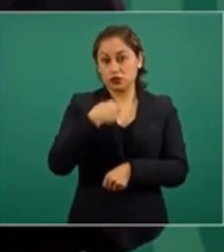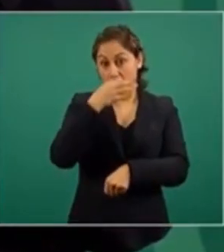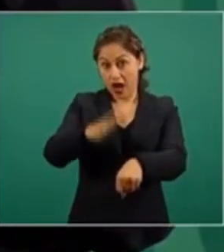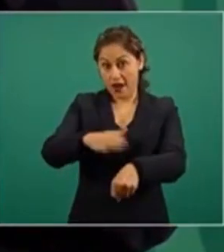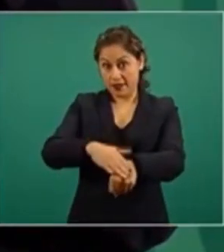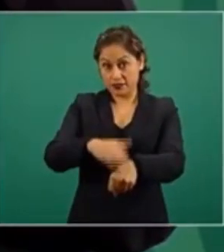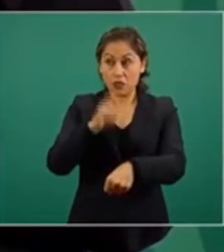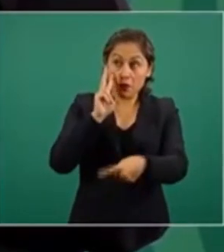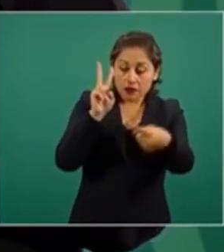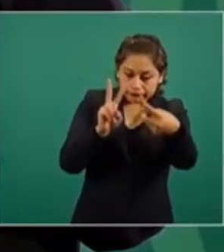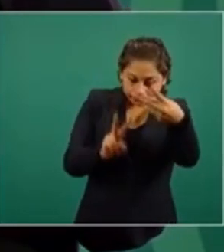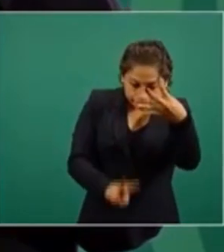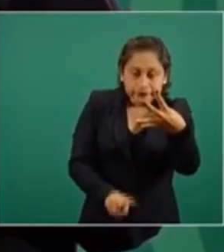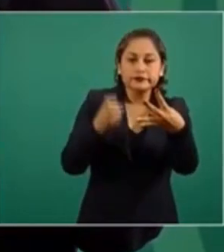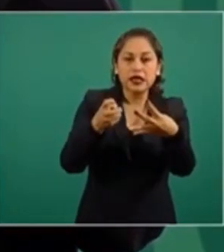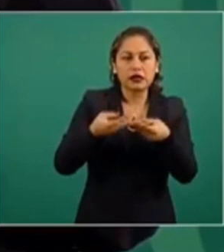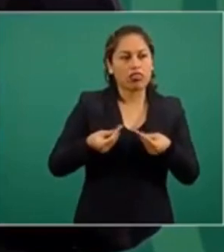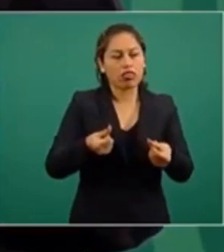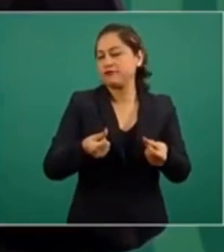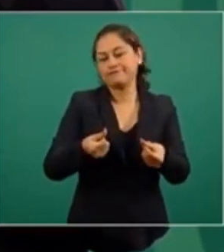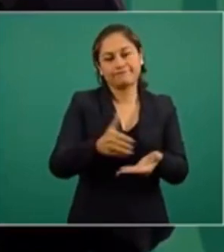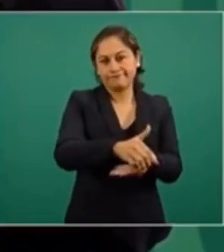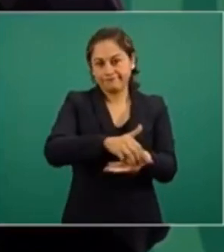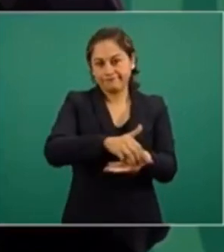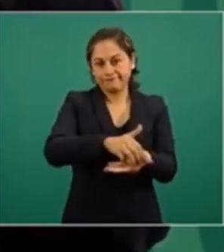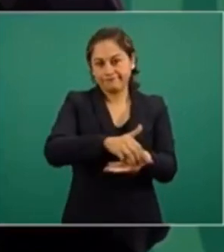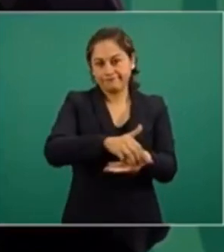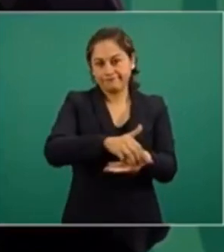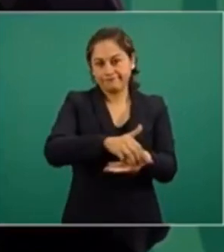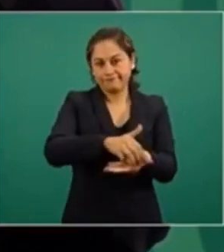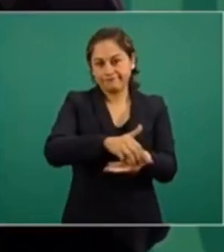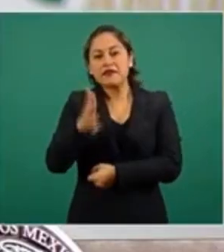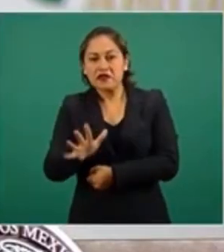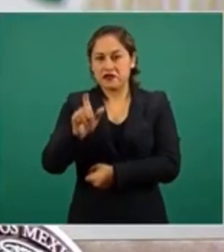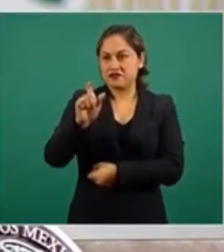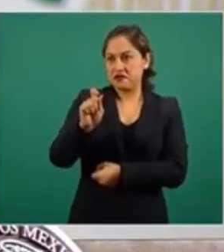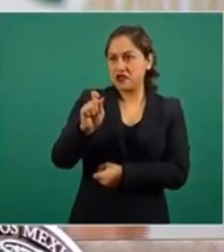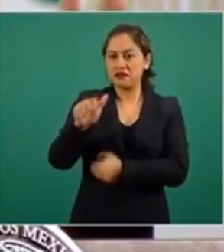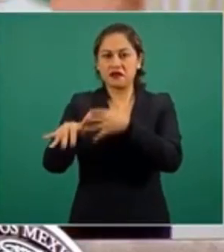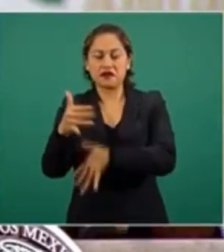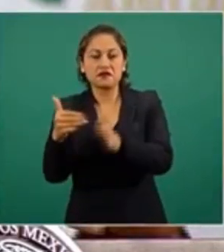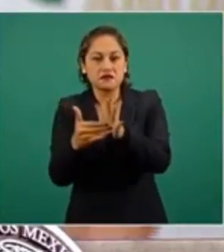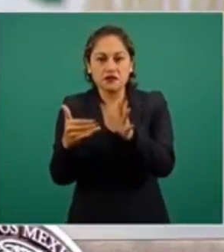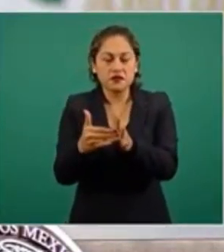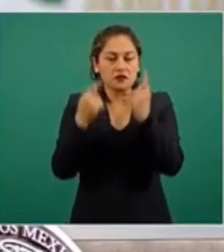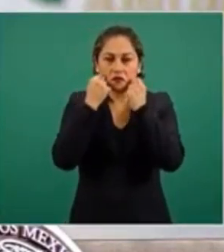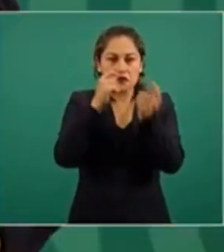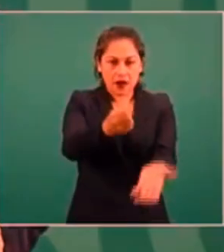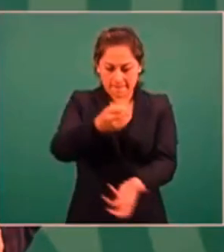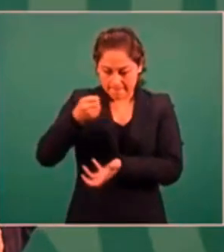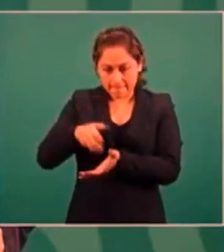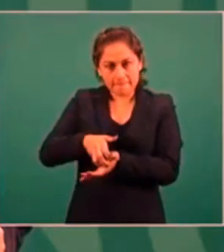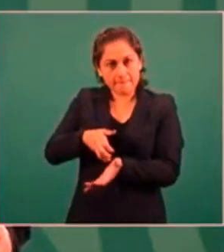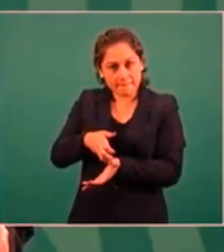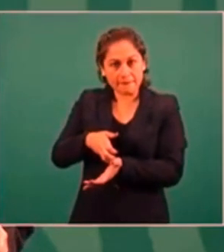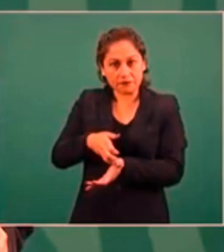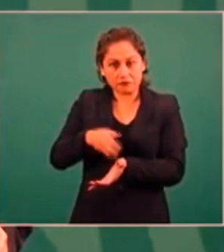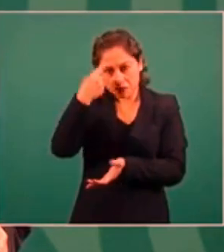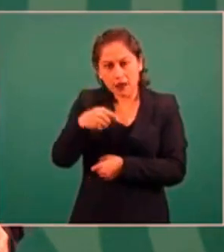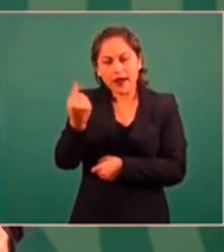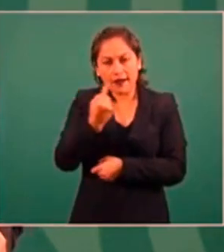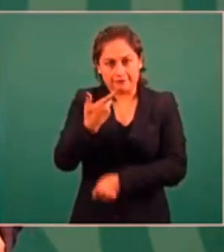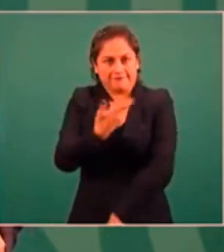ahorrar, vamos a ahorrar, o sea, 10, 15 mil, 20 mil millones que hablemos con esto. Entonces, la vacuna